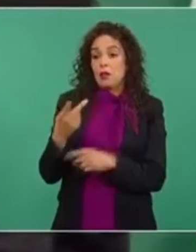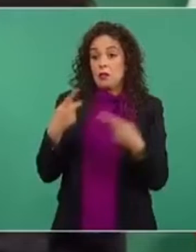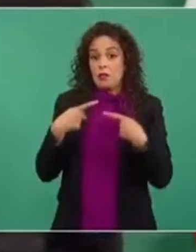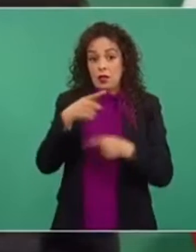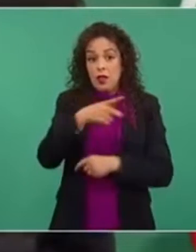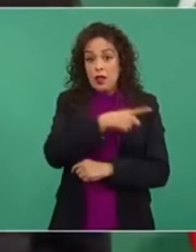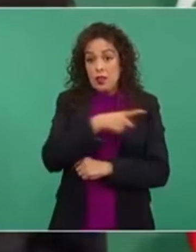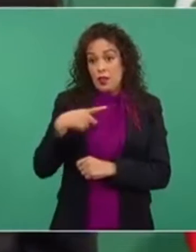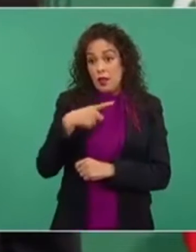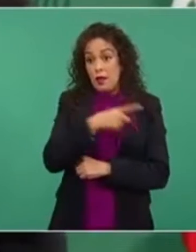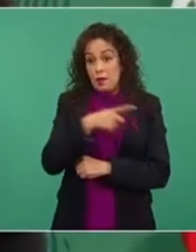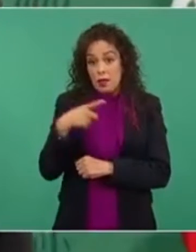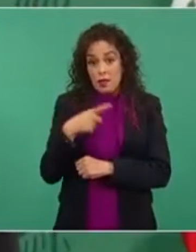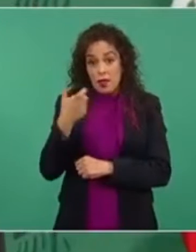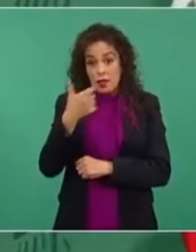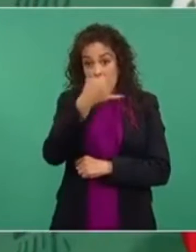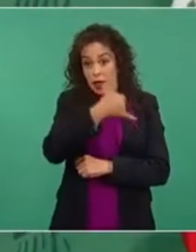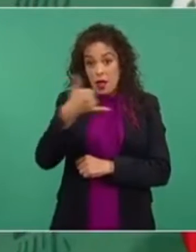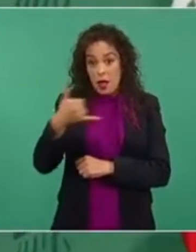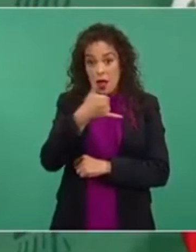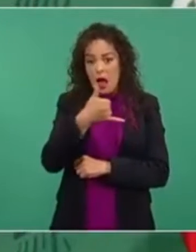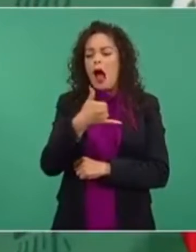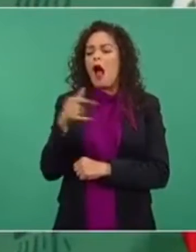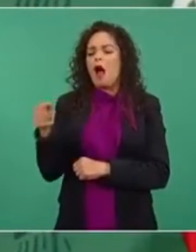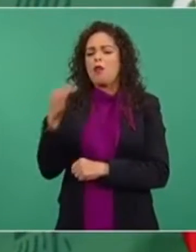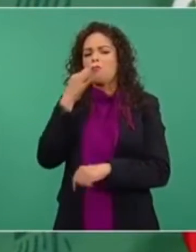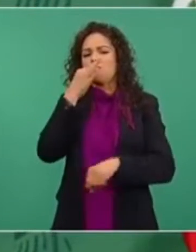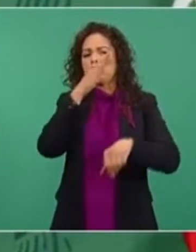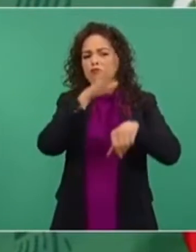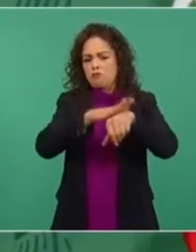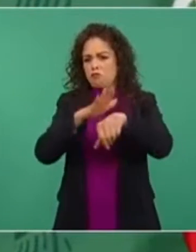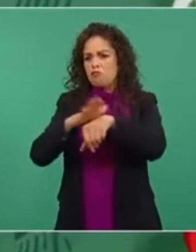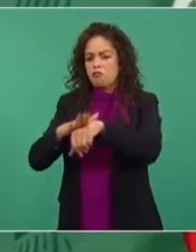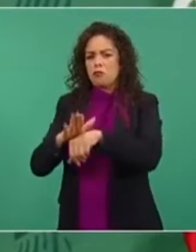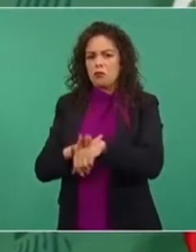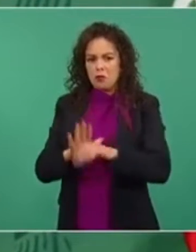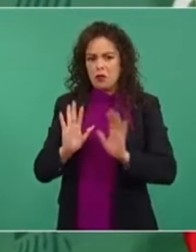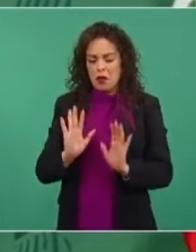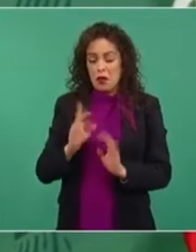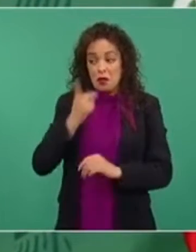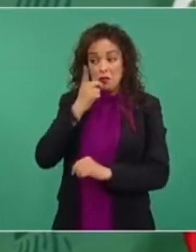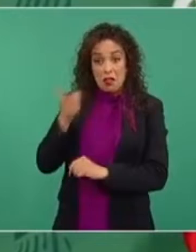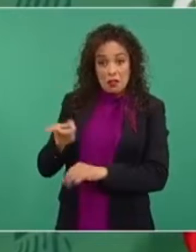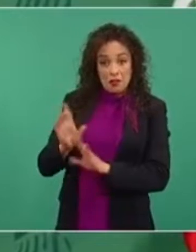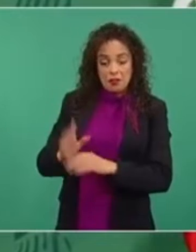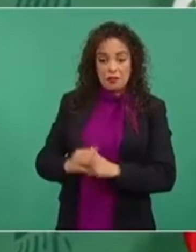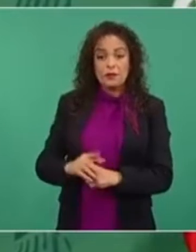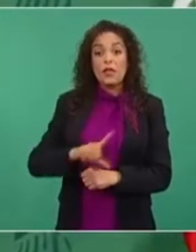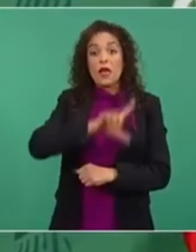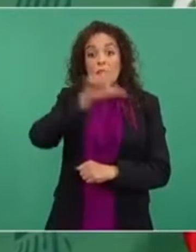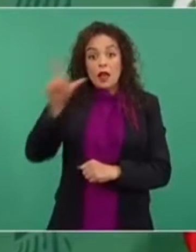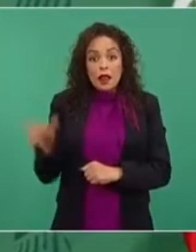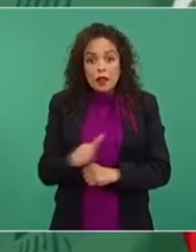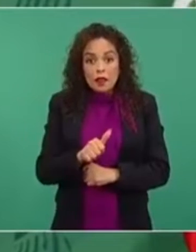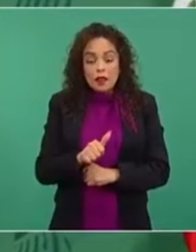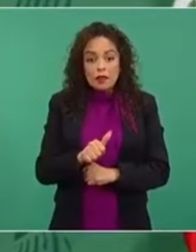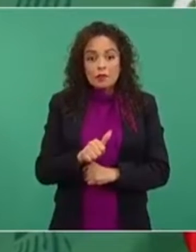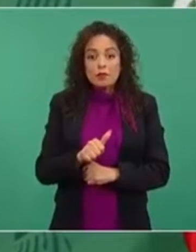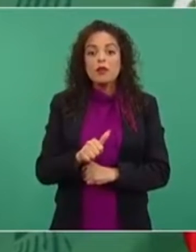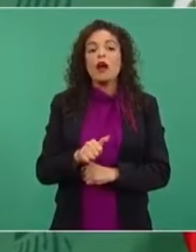adeudos en el Infonavit y despojaban de sus departamentos a los trabajadores, pero no